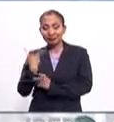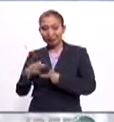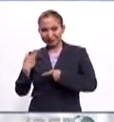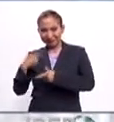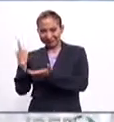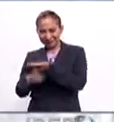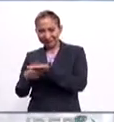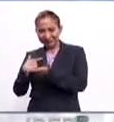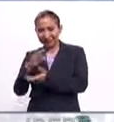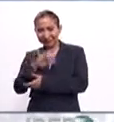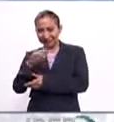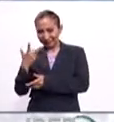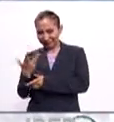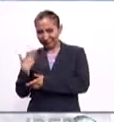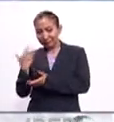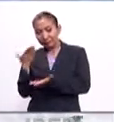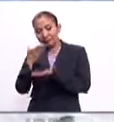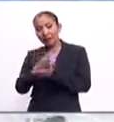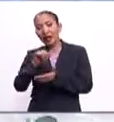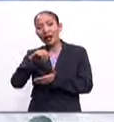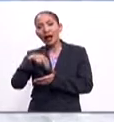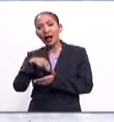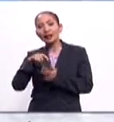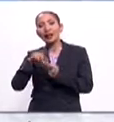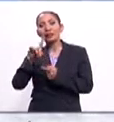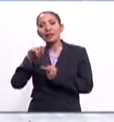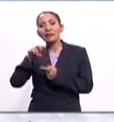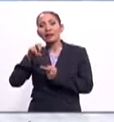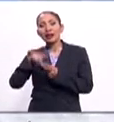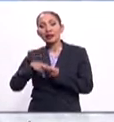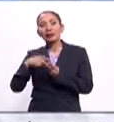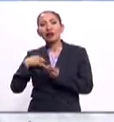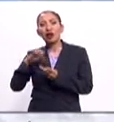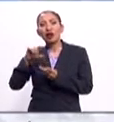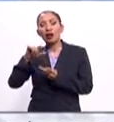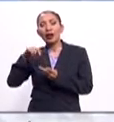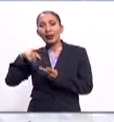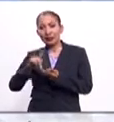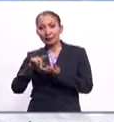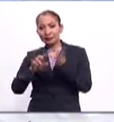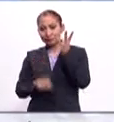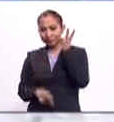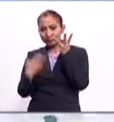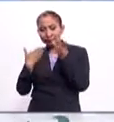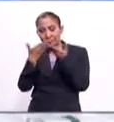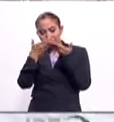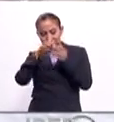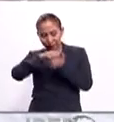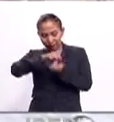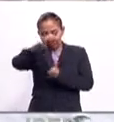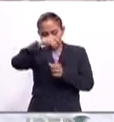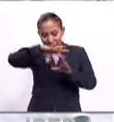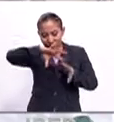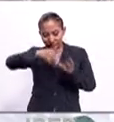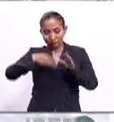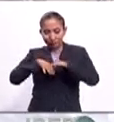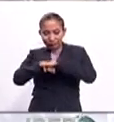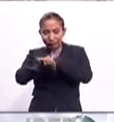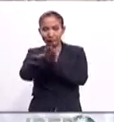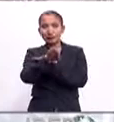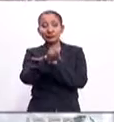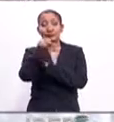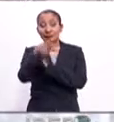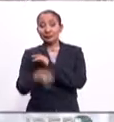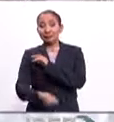tripulación de la Expedición 58, Anne McLean, David Sanjak y Oleg Kononenko, abrieron la escotilla y entraron.